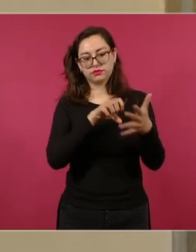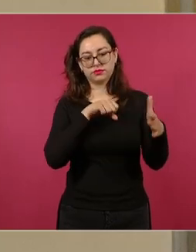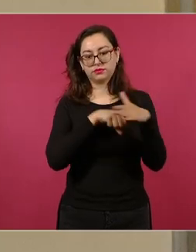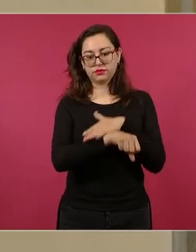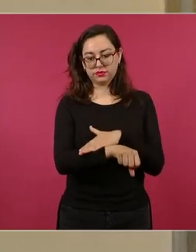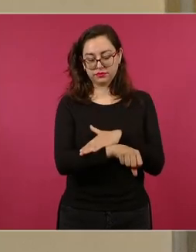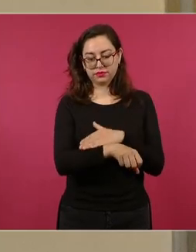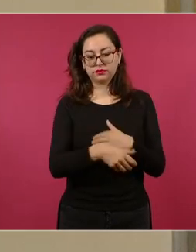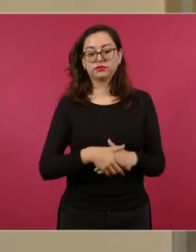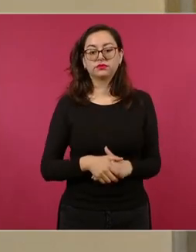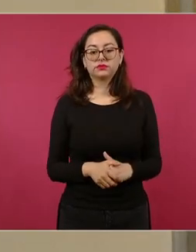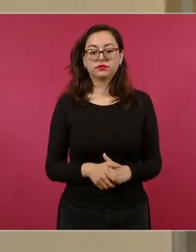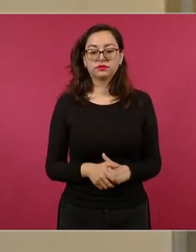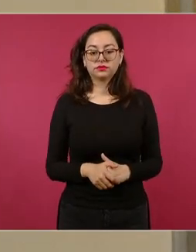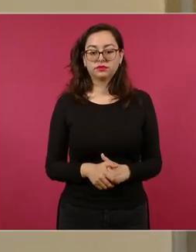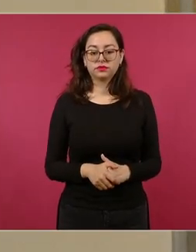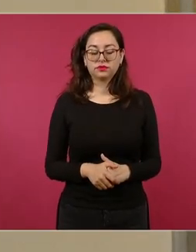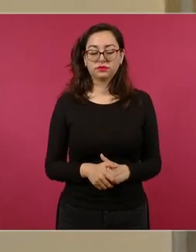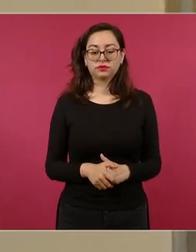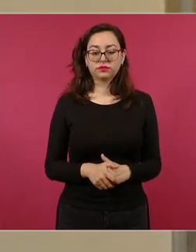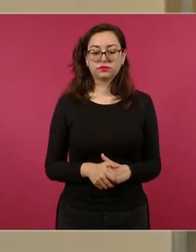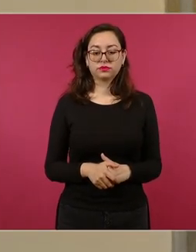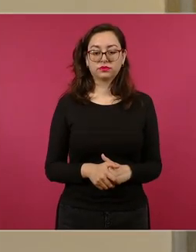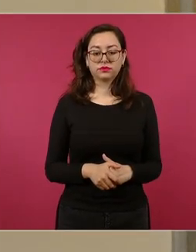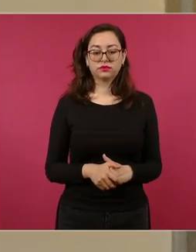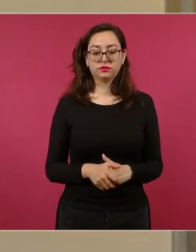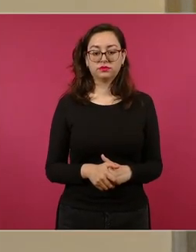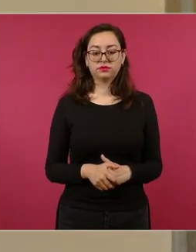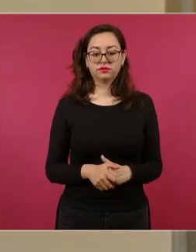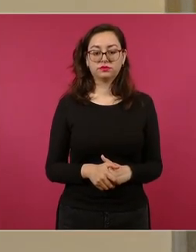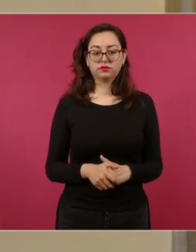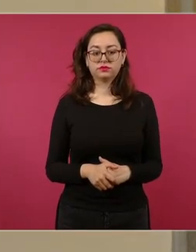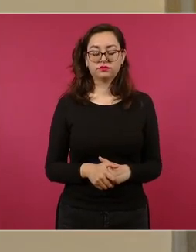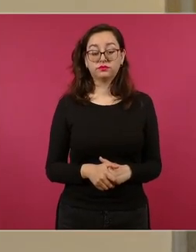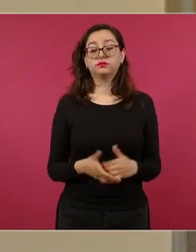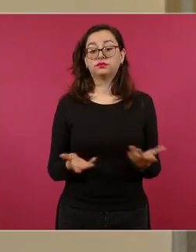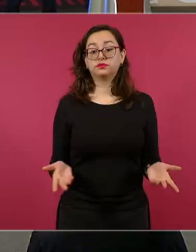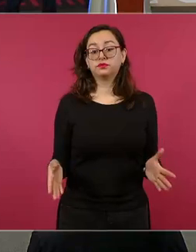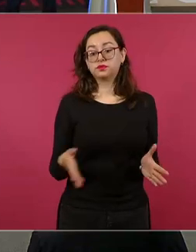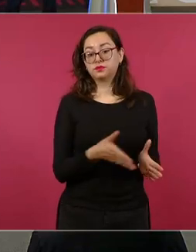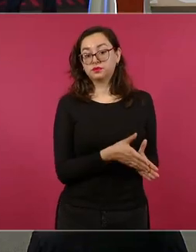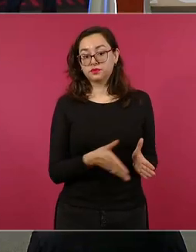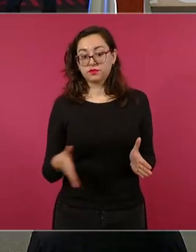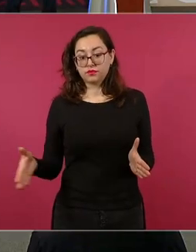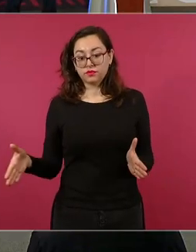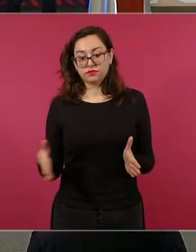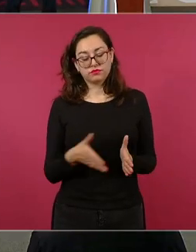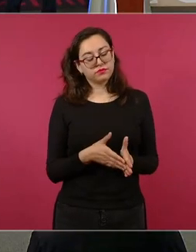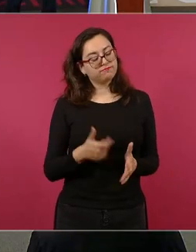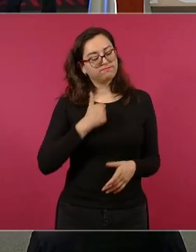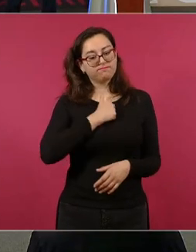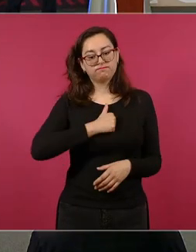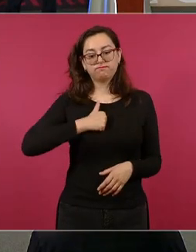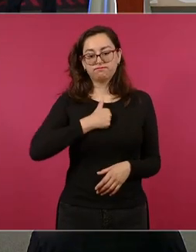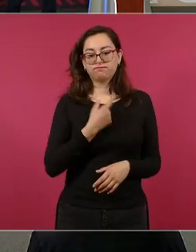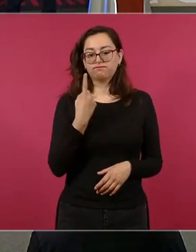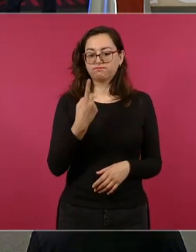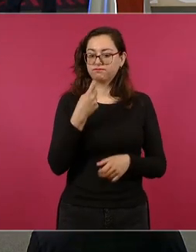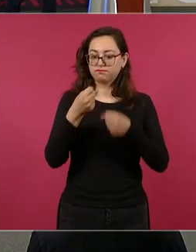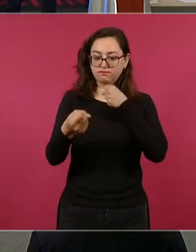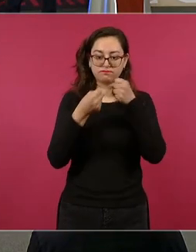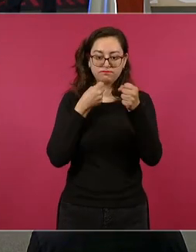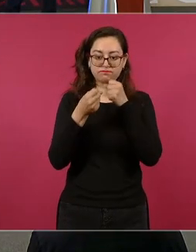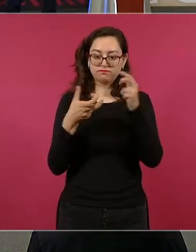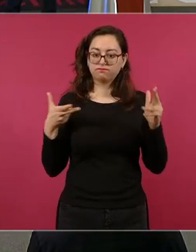judicial. Adelante. Desgraciadamente en este periodo tenemos el asesinato de un periodista, se trata de